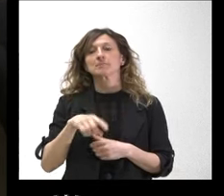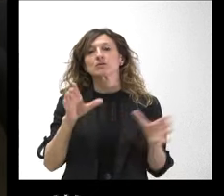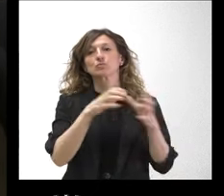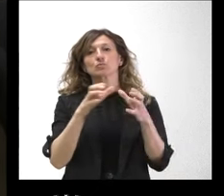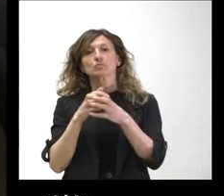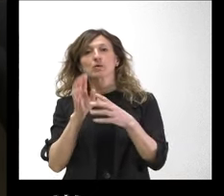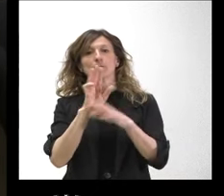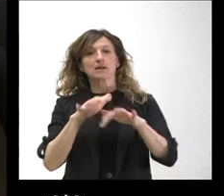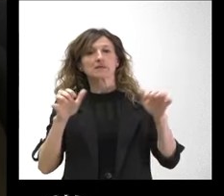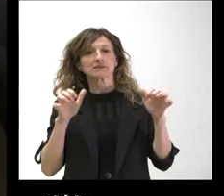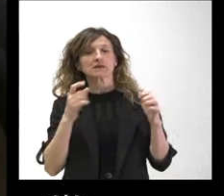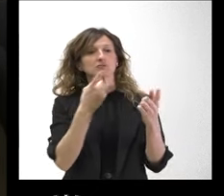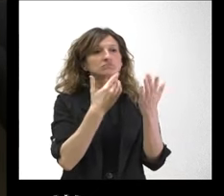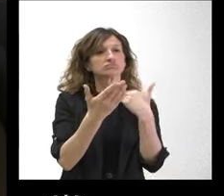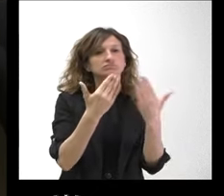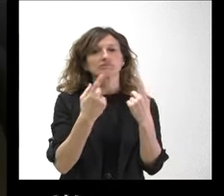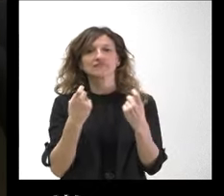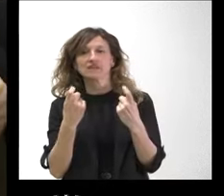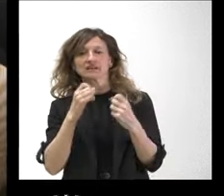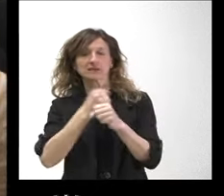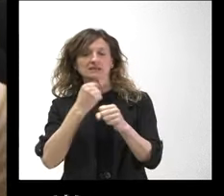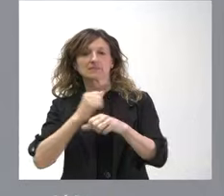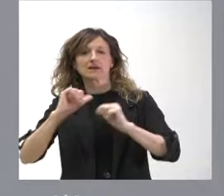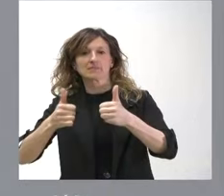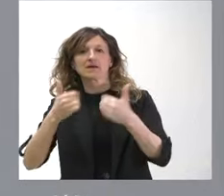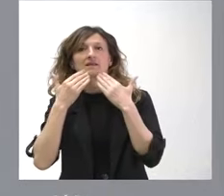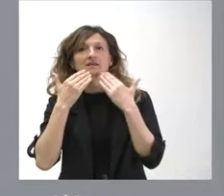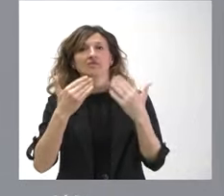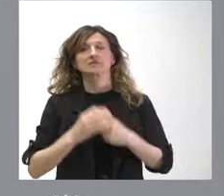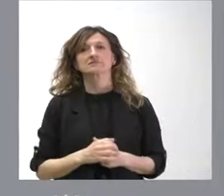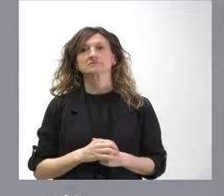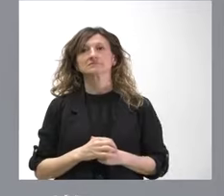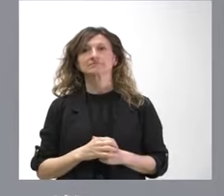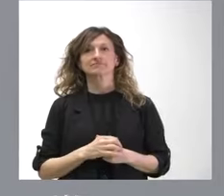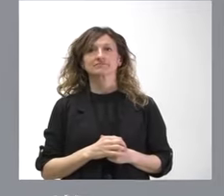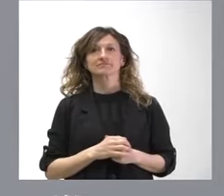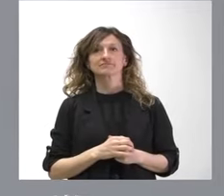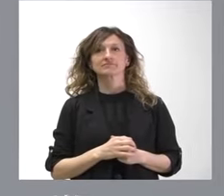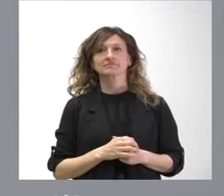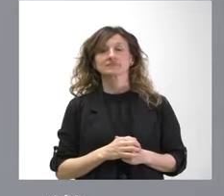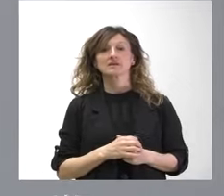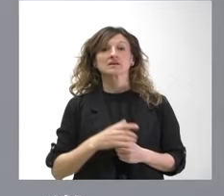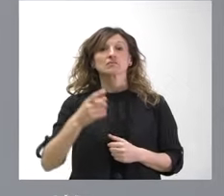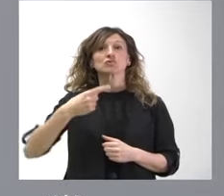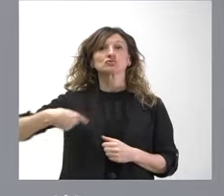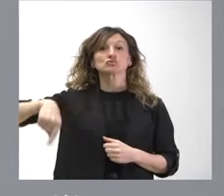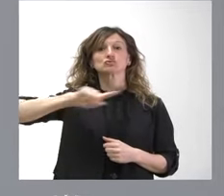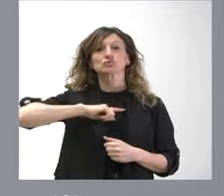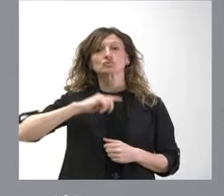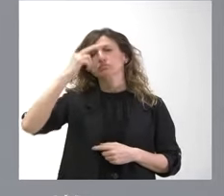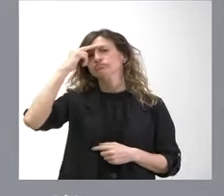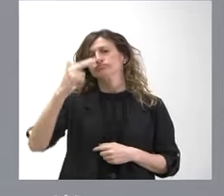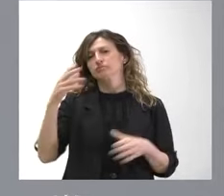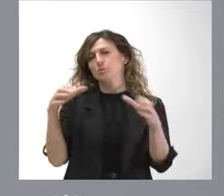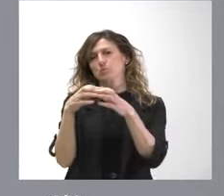parlamentarios para iniciar sus trabajos Gracias Pues nosotros, como es normal, respetamos la iniciativa de cualquier